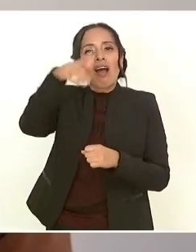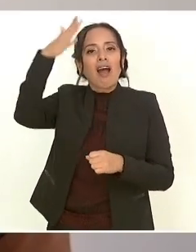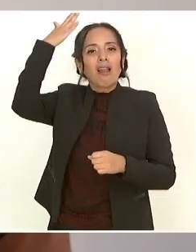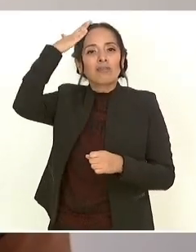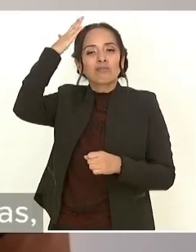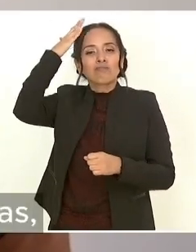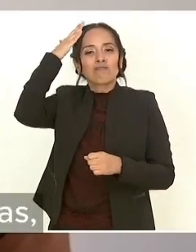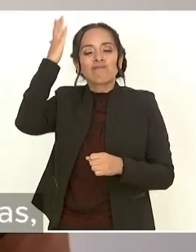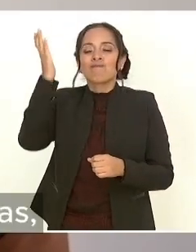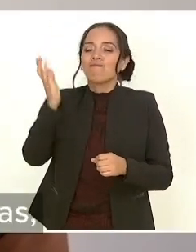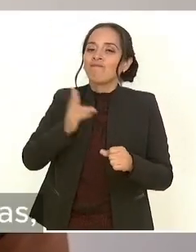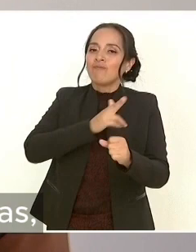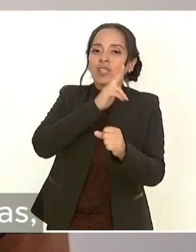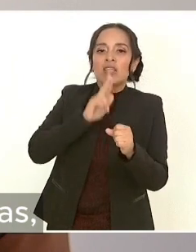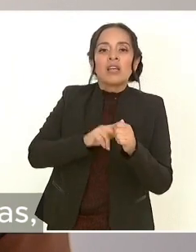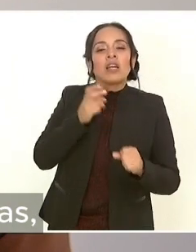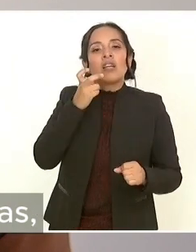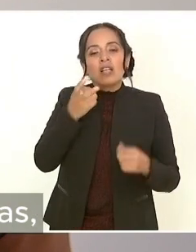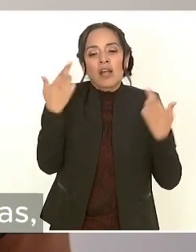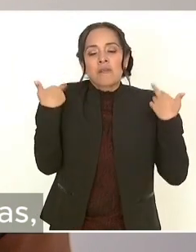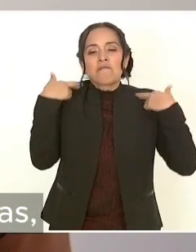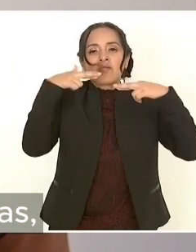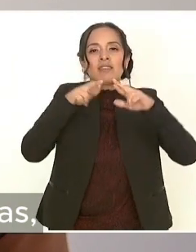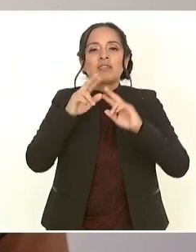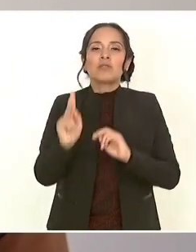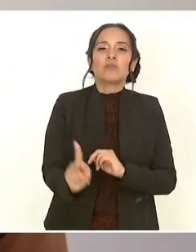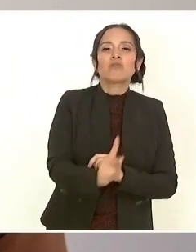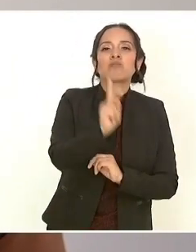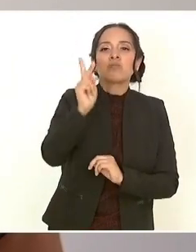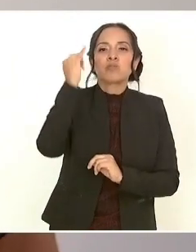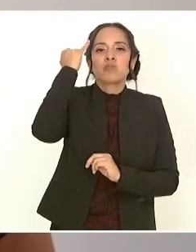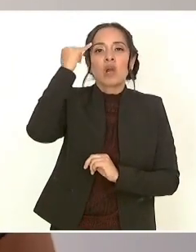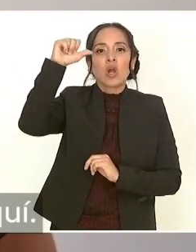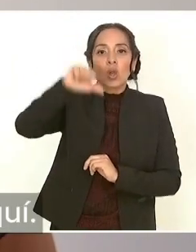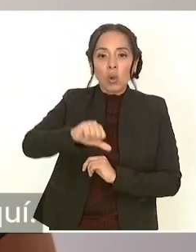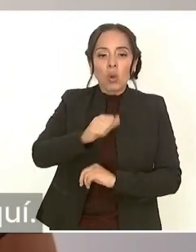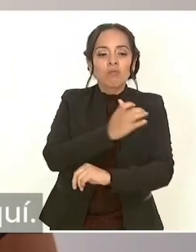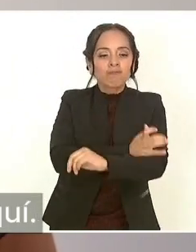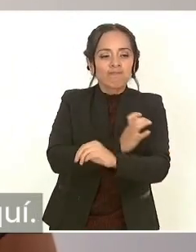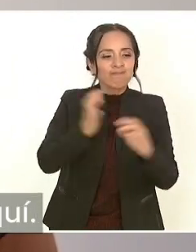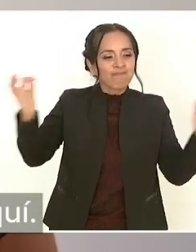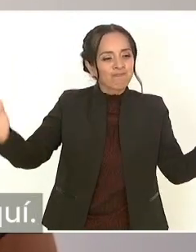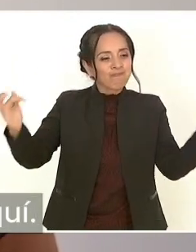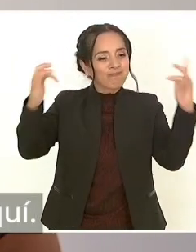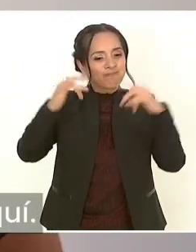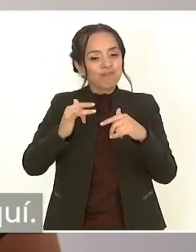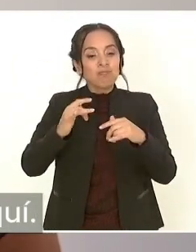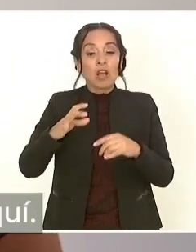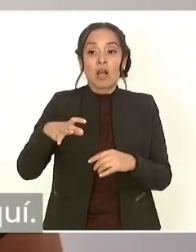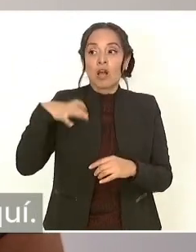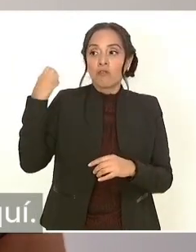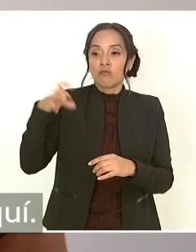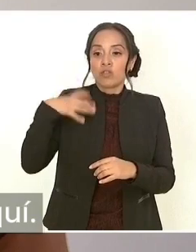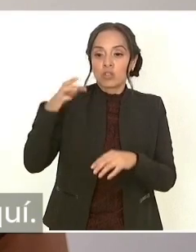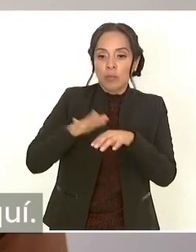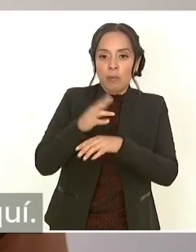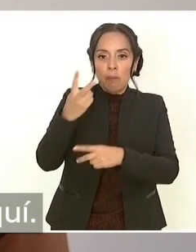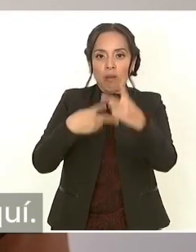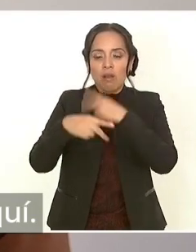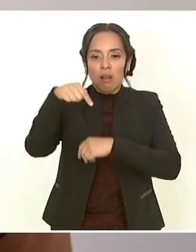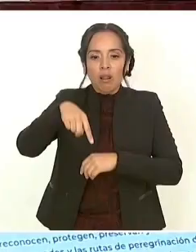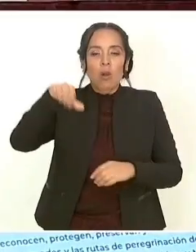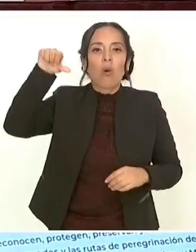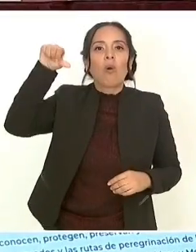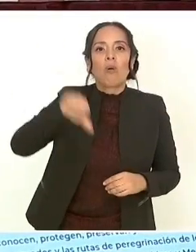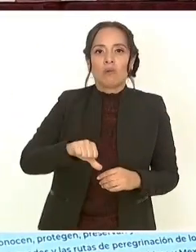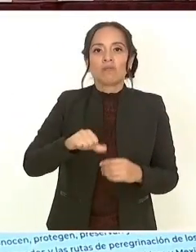tradicionales y representantes de los pueblos indígenas que hoy nos acompañan, que hicieron el esfuerzo de estar hoy